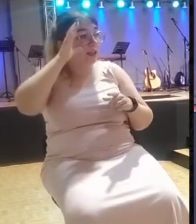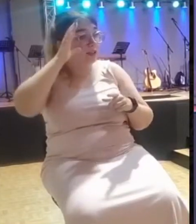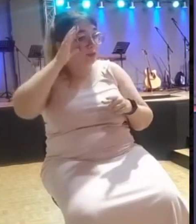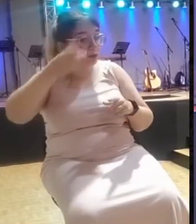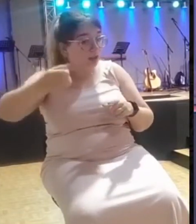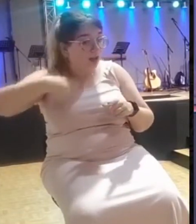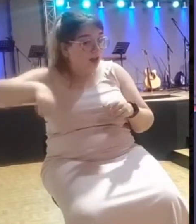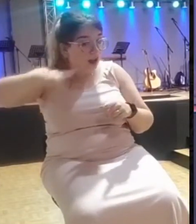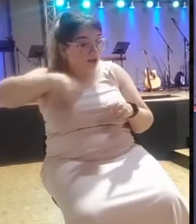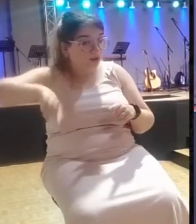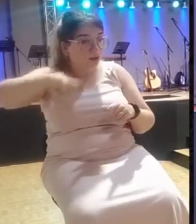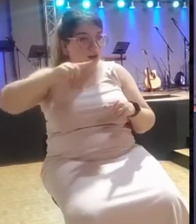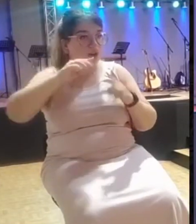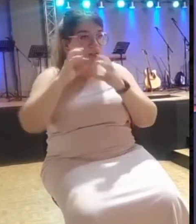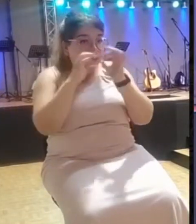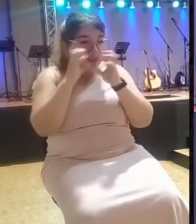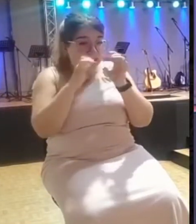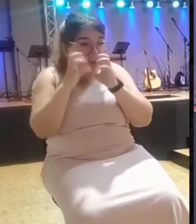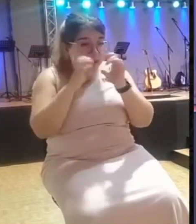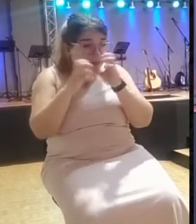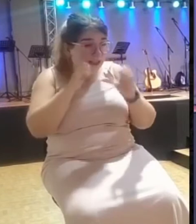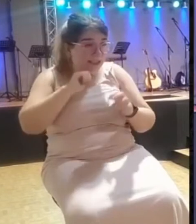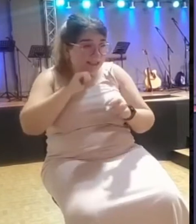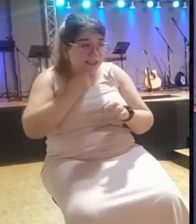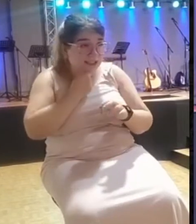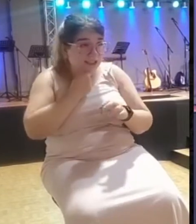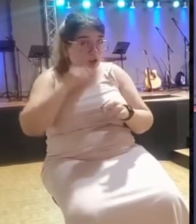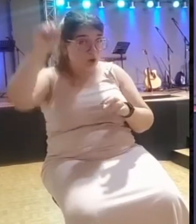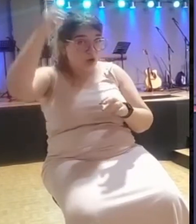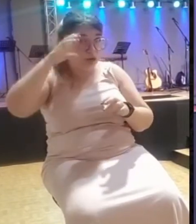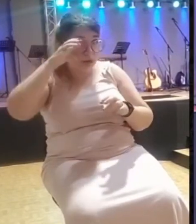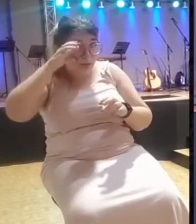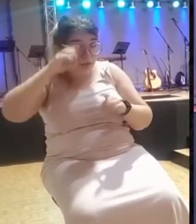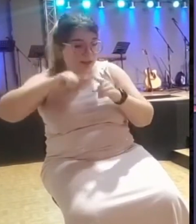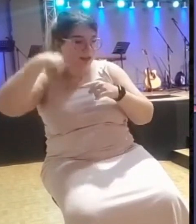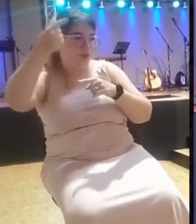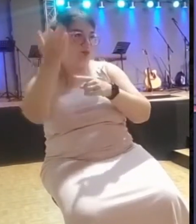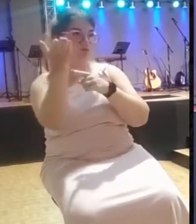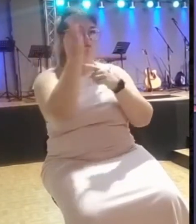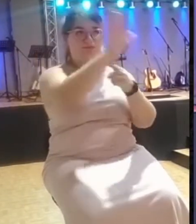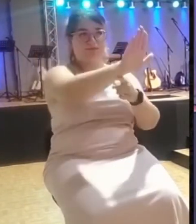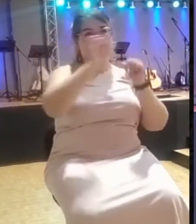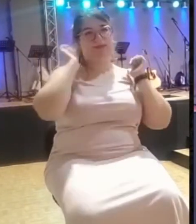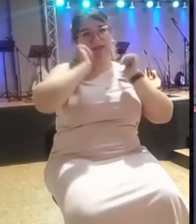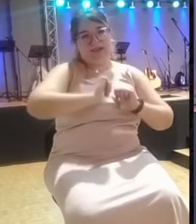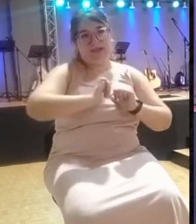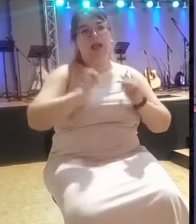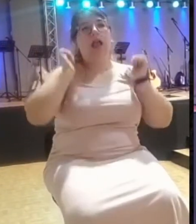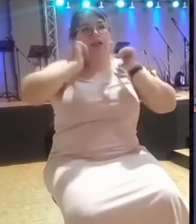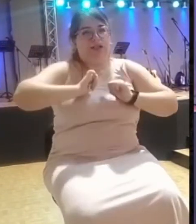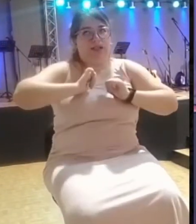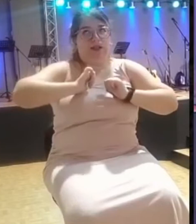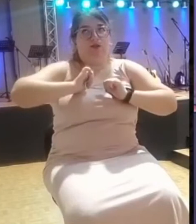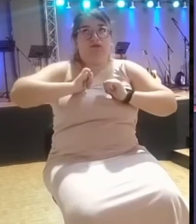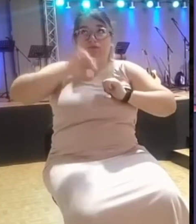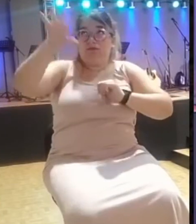lo que tú dices en secreto y entonces Dios se lo revela a Eliseo y Eliseo se lo revela a Israel. Dar un aplauso